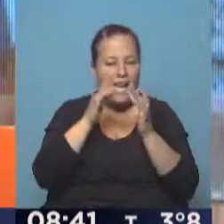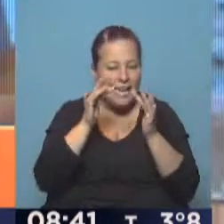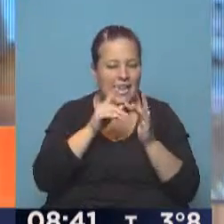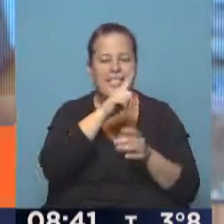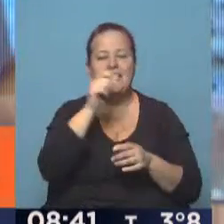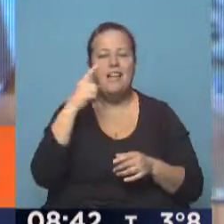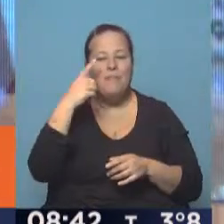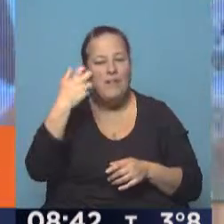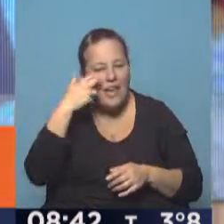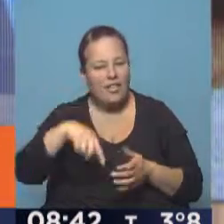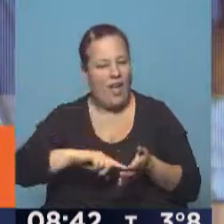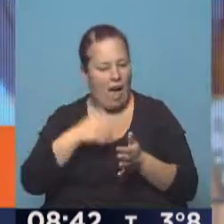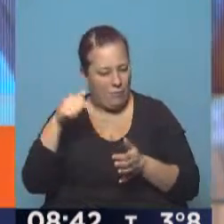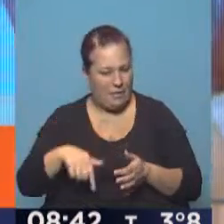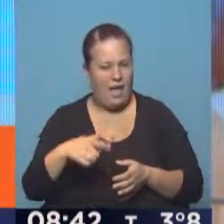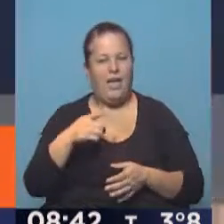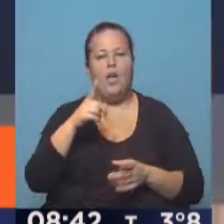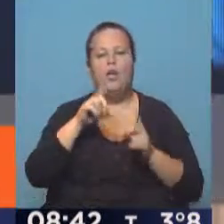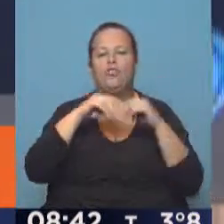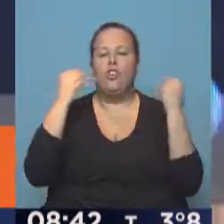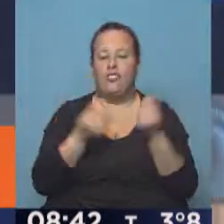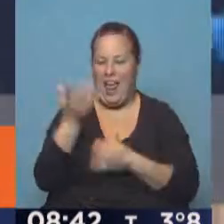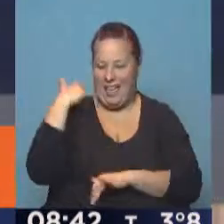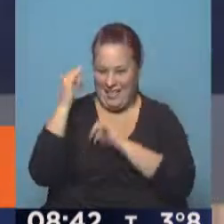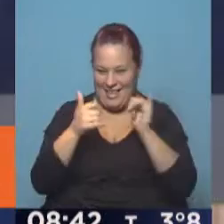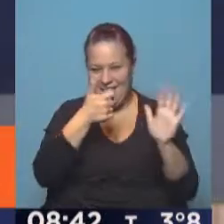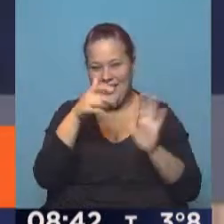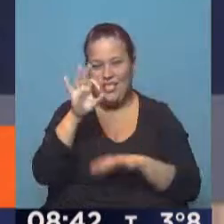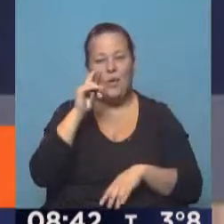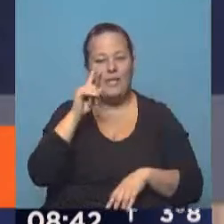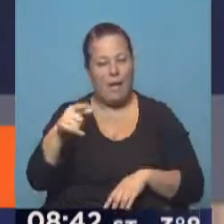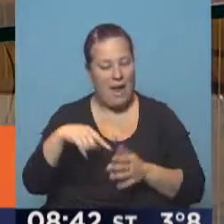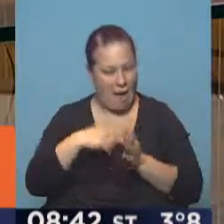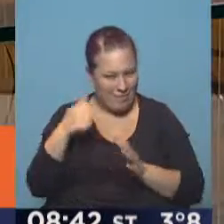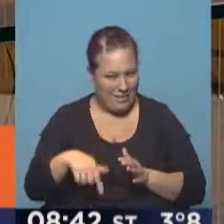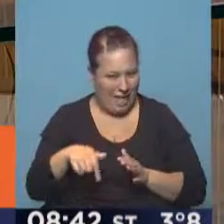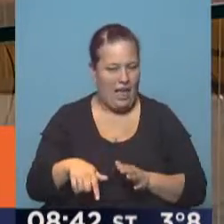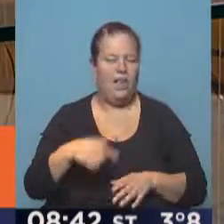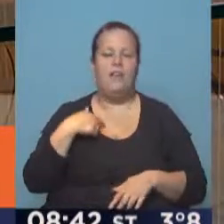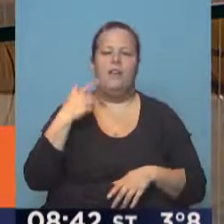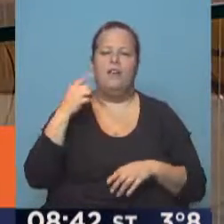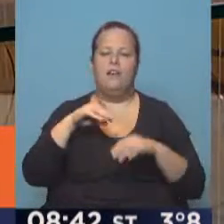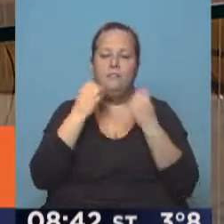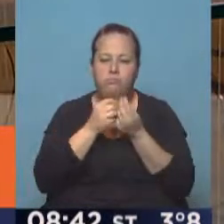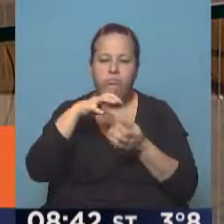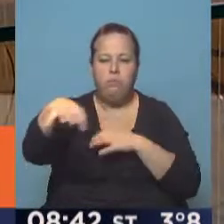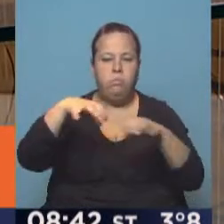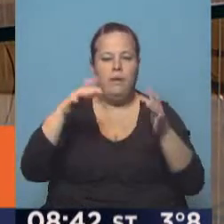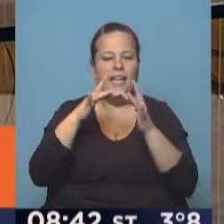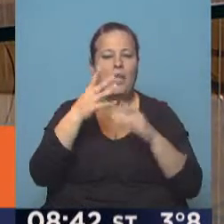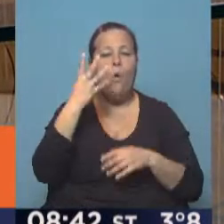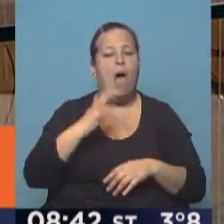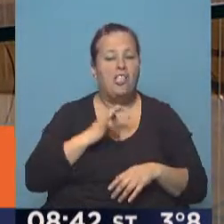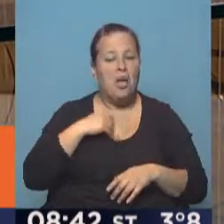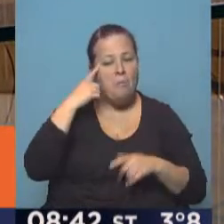100.000 mayores en la ciudad de Buenos Aires. Hablábamos del número, Karin, al principio de 650.000 en la ciudad. Nosotros tuvimos postas digitales que fue un programa de 4 años que